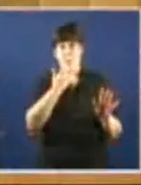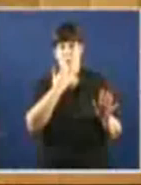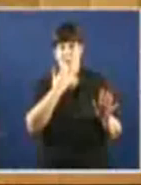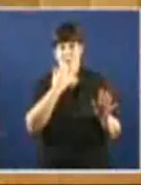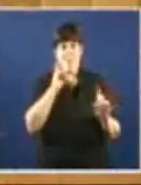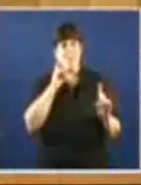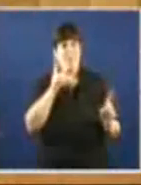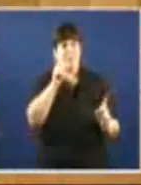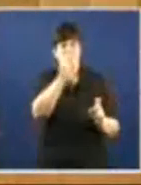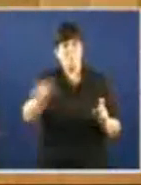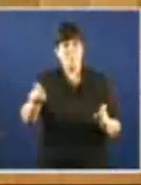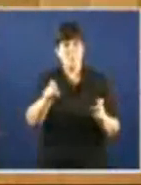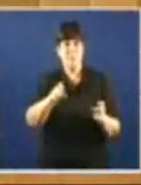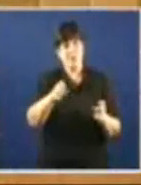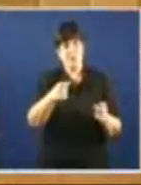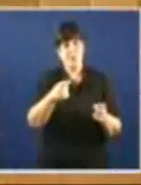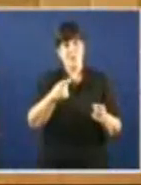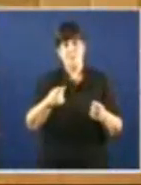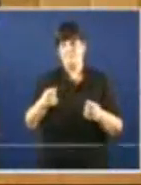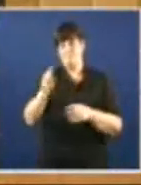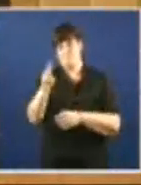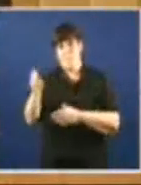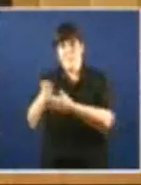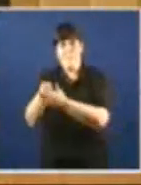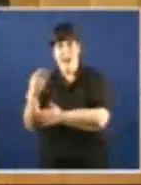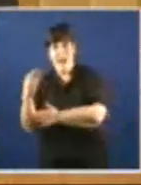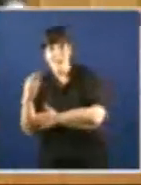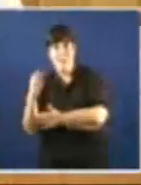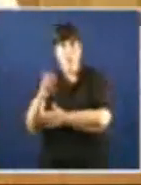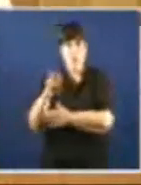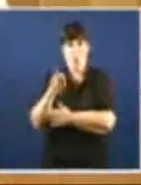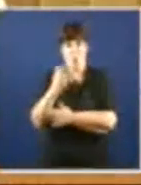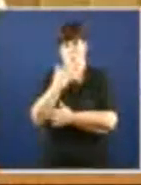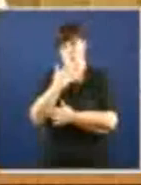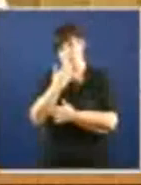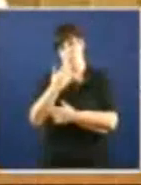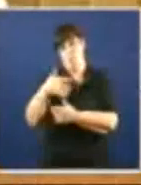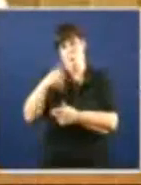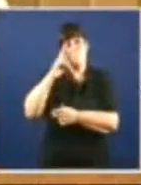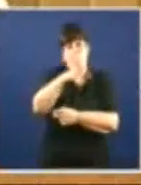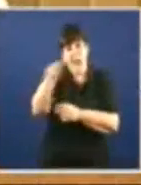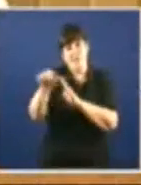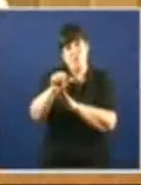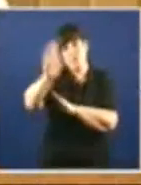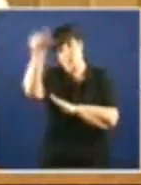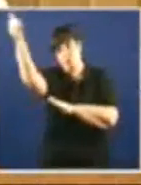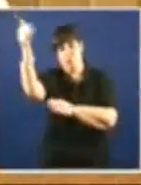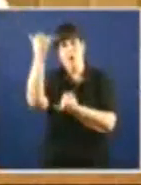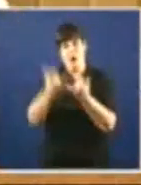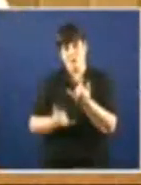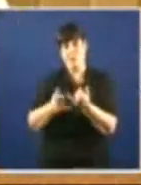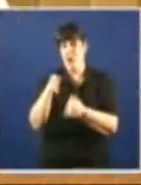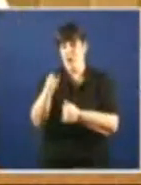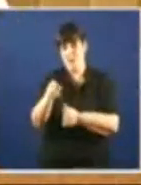fiscais Os que pagan en B O Partido Popular Somos cidadanes Exemplares Neste país Os que son recibidos Polos